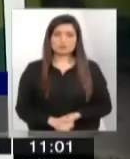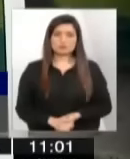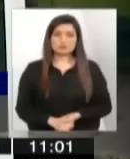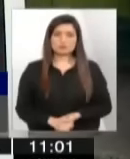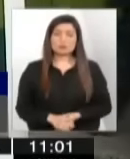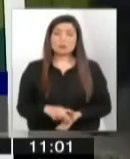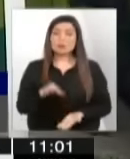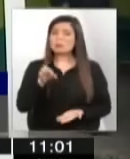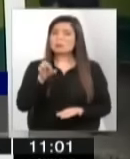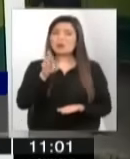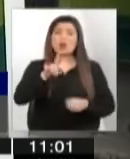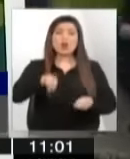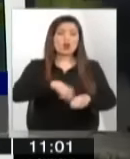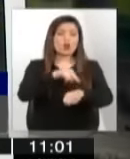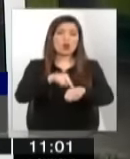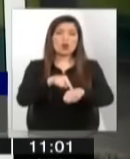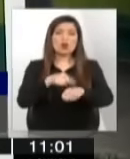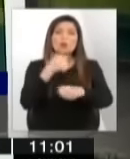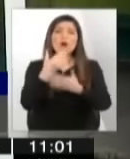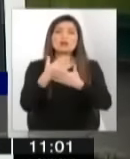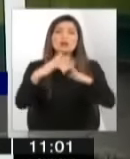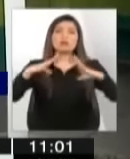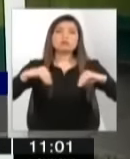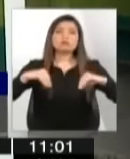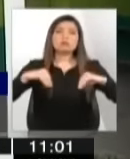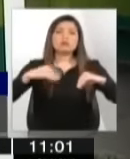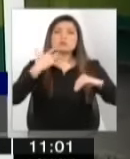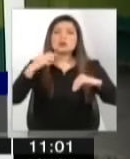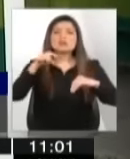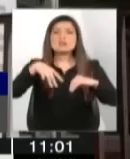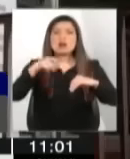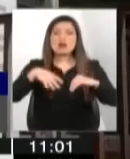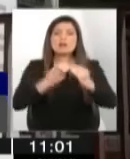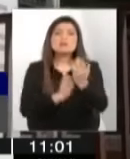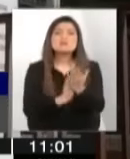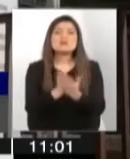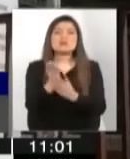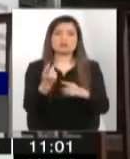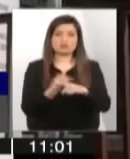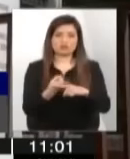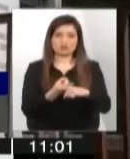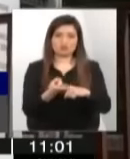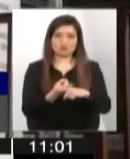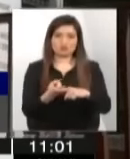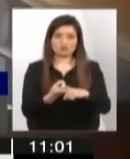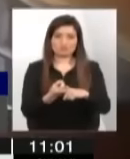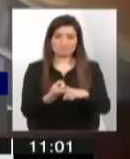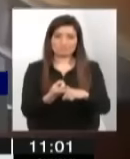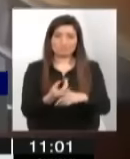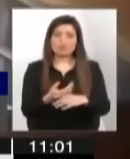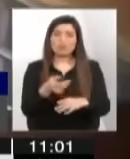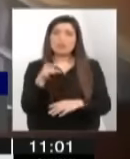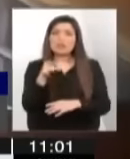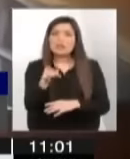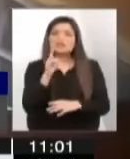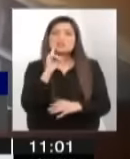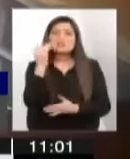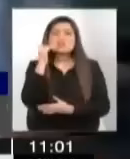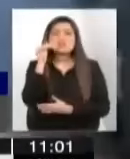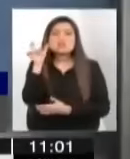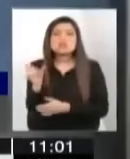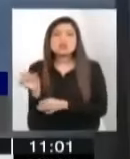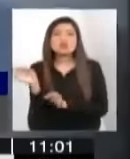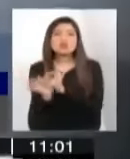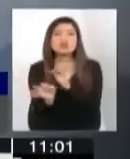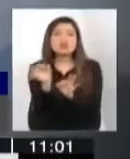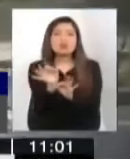La peor hora del día es cuando se apaga la luz, porque saben que ahí comienzan los abusos sexuales. Ese fue el relato de un niño que se